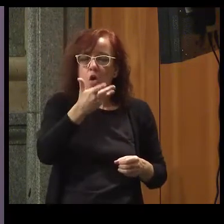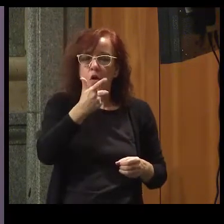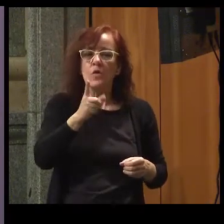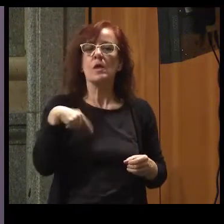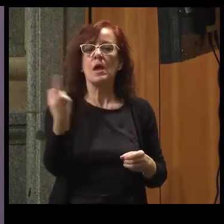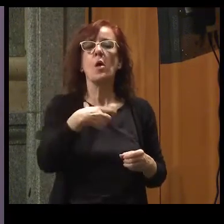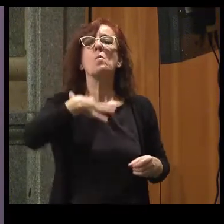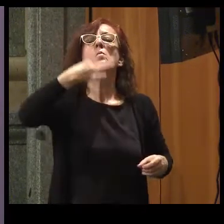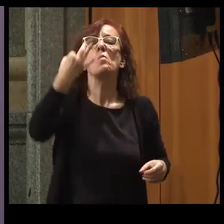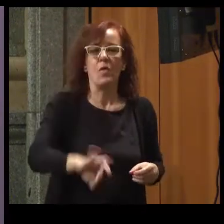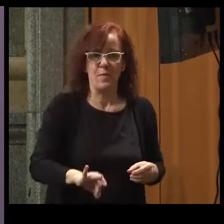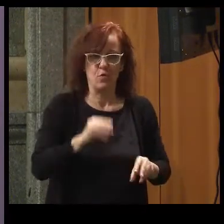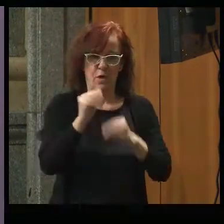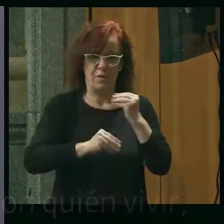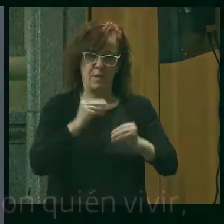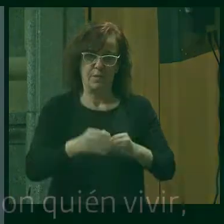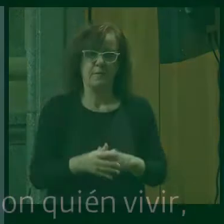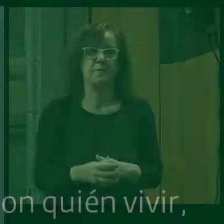podemos hacer.